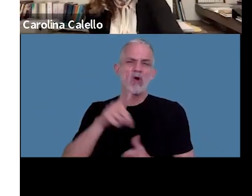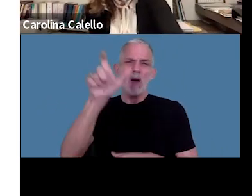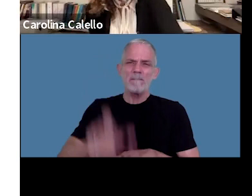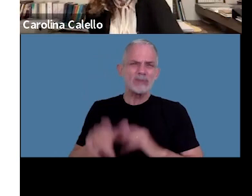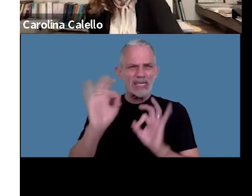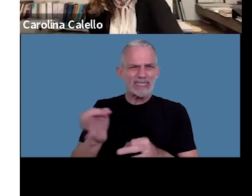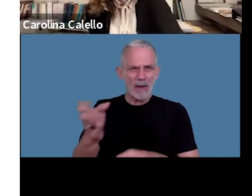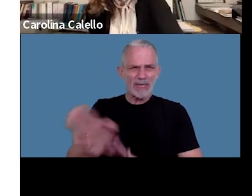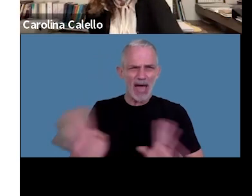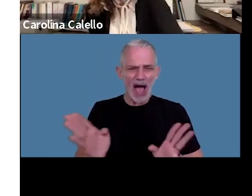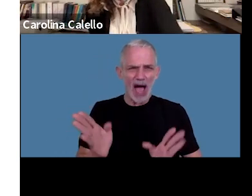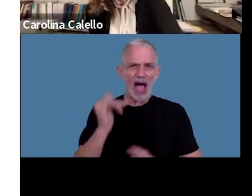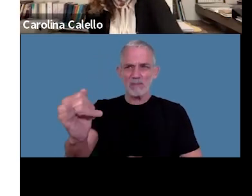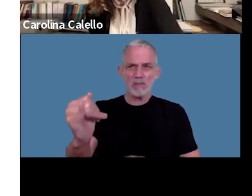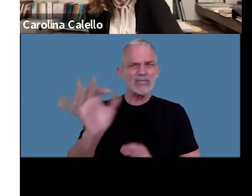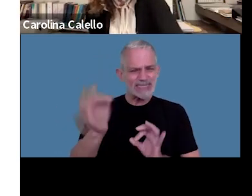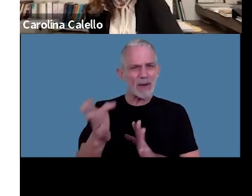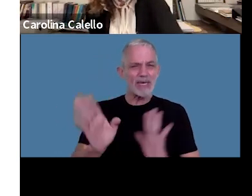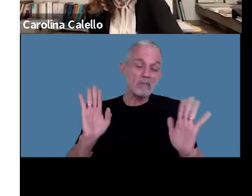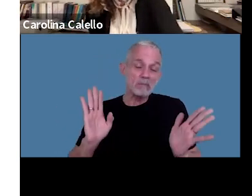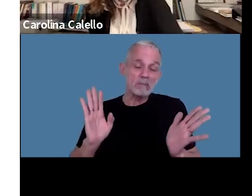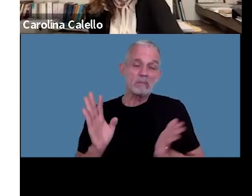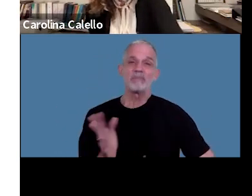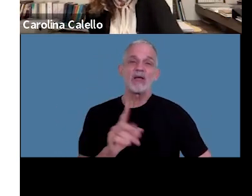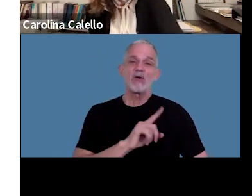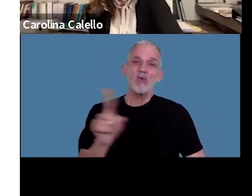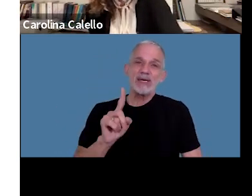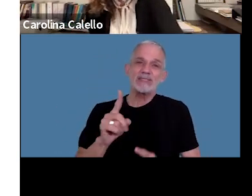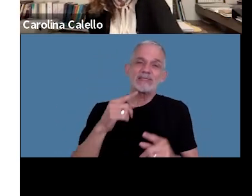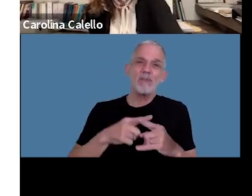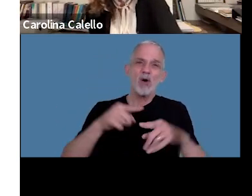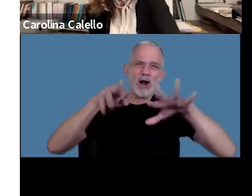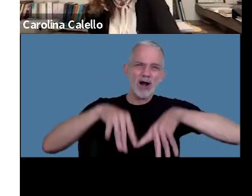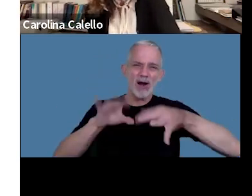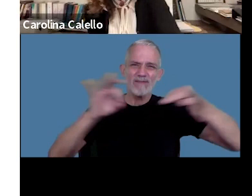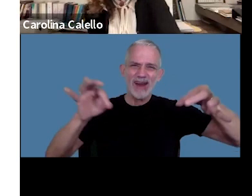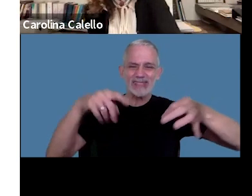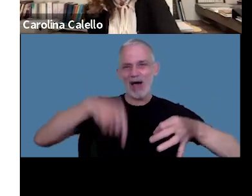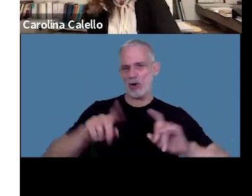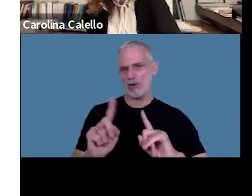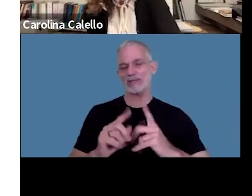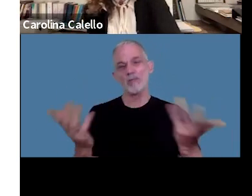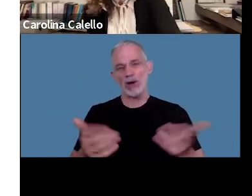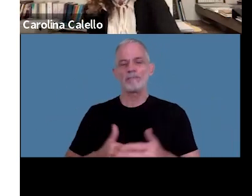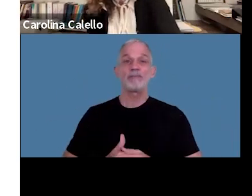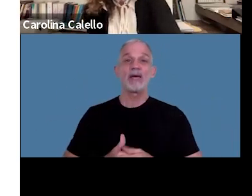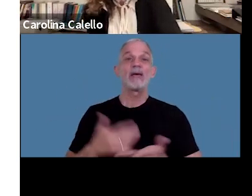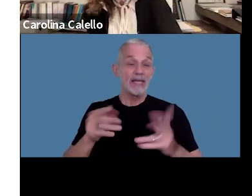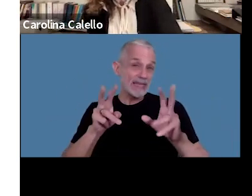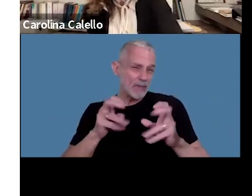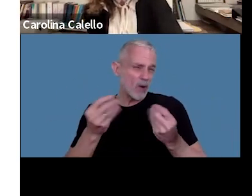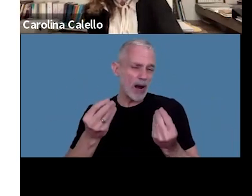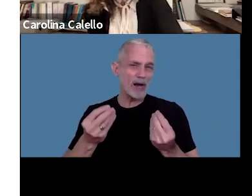igualmente estaba informada está bien que no es con la redacción actual bueno la cuestión